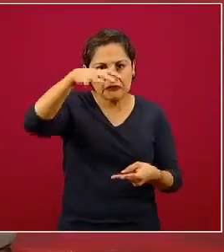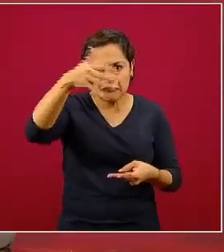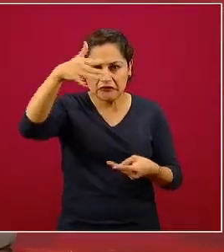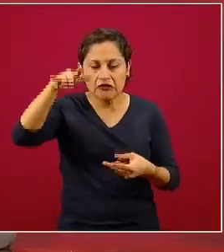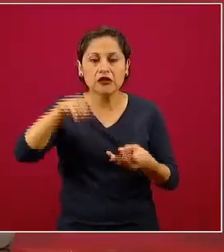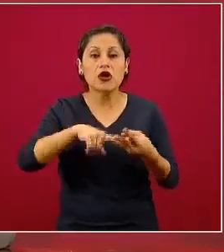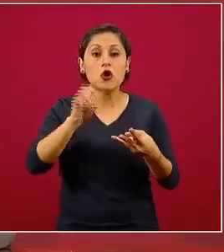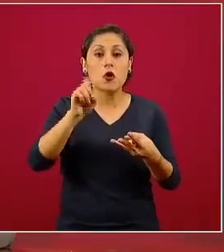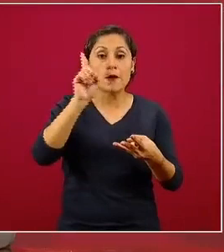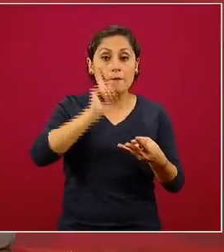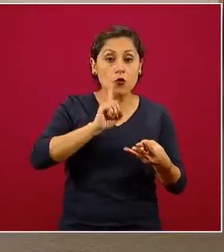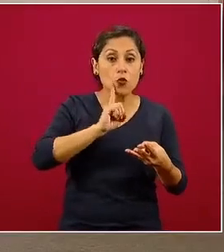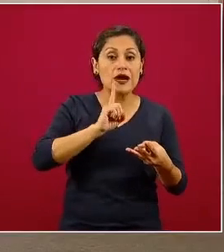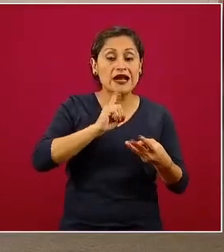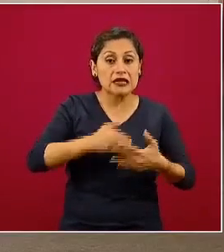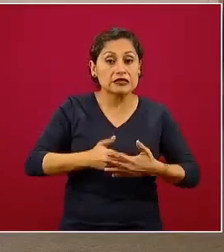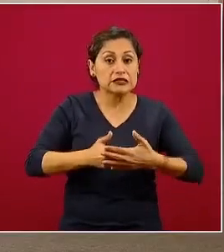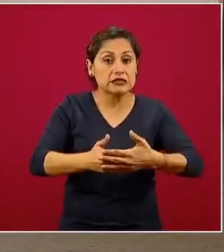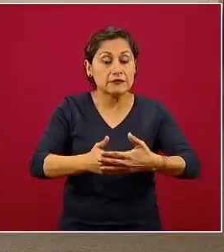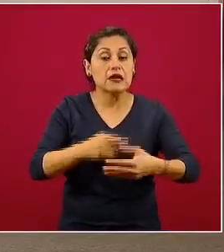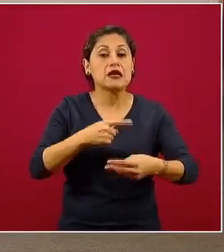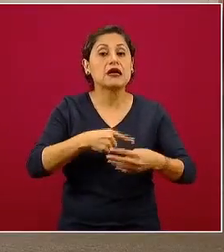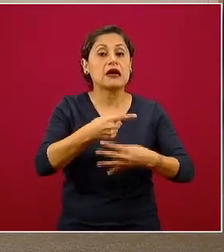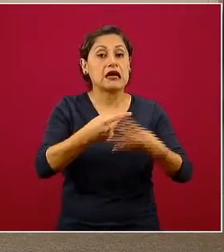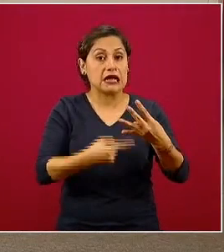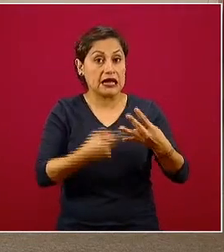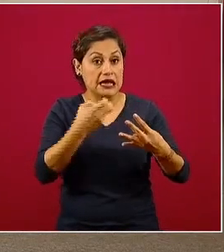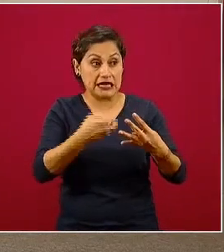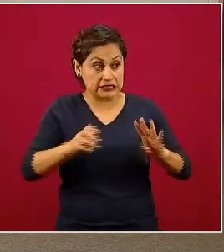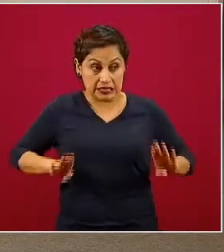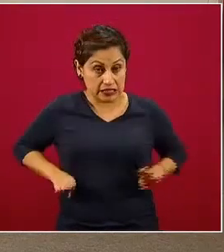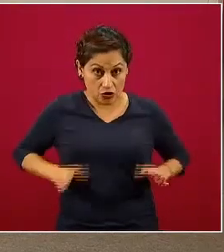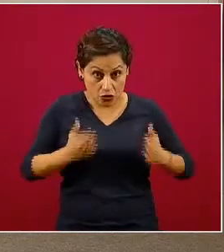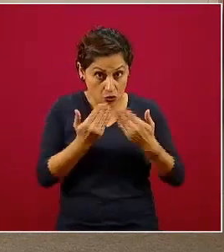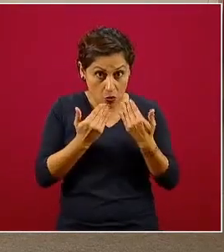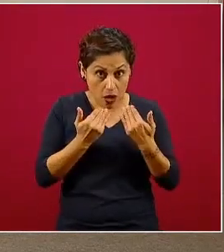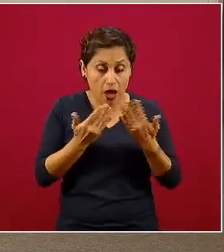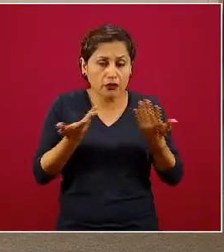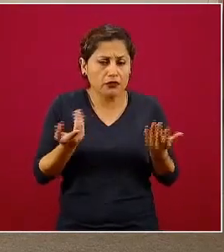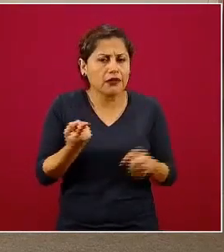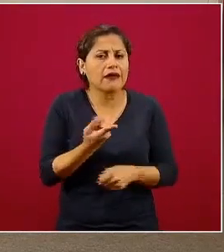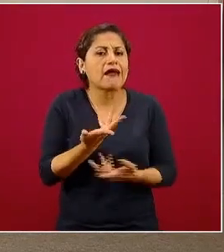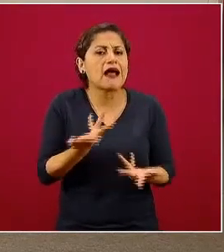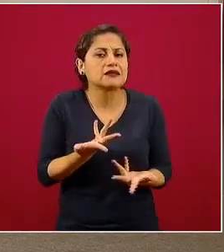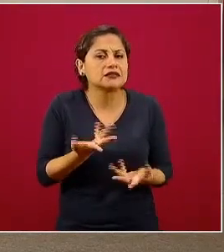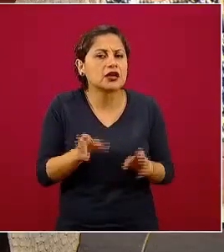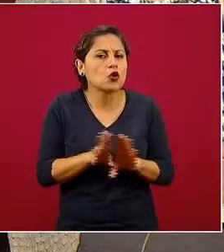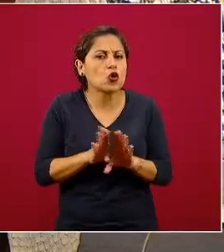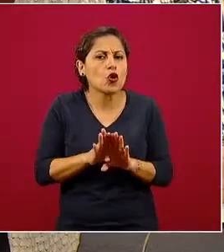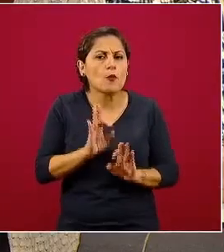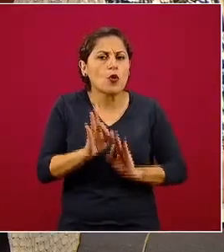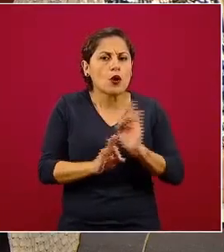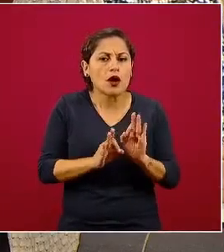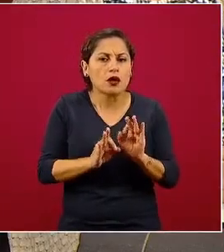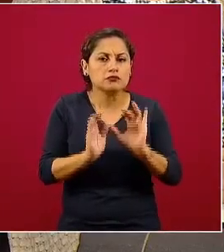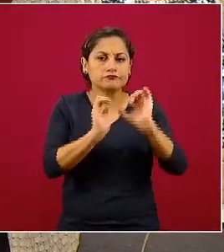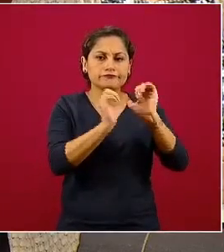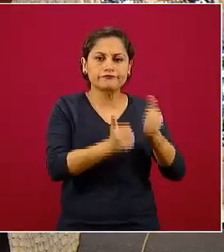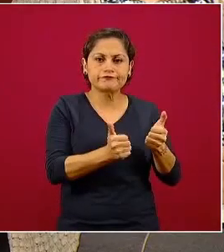hemos incluido en la categoría de riesgo, lo que deben hacer es reposo, hidratarse,